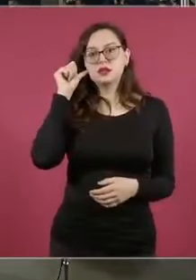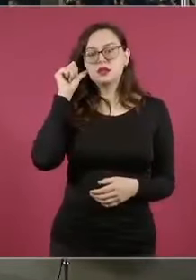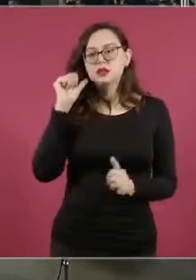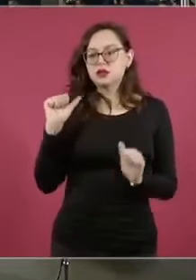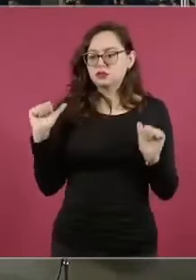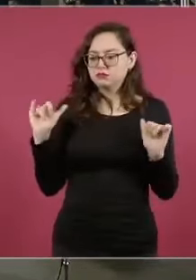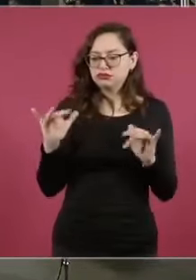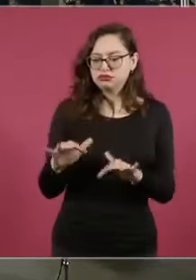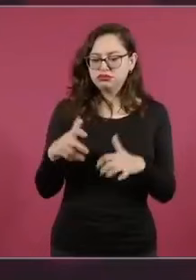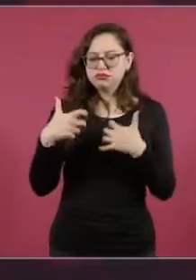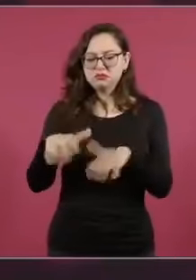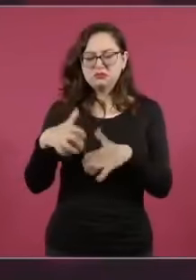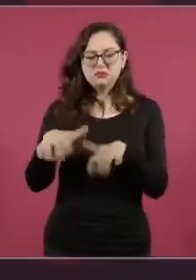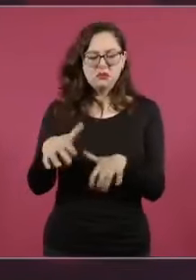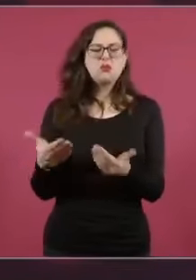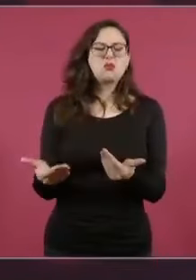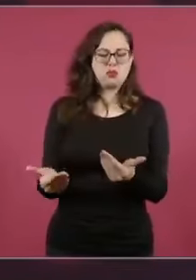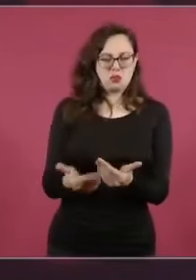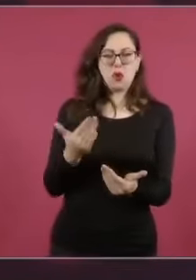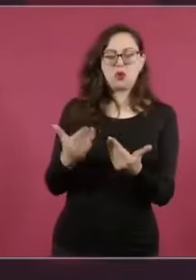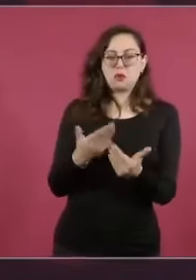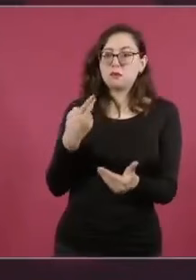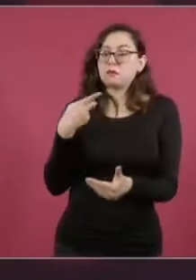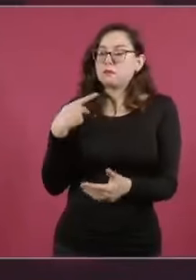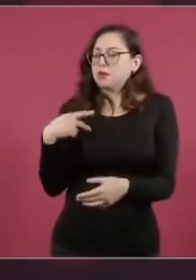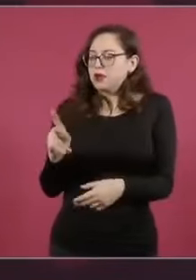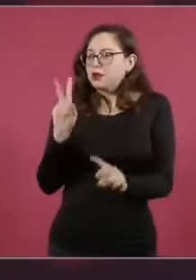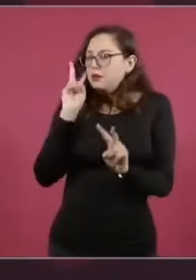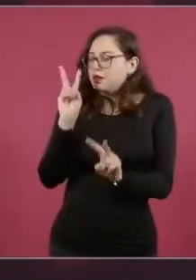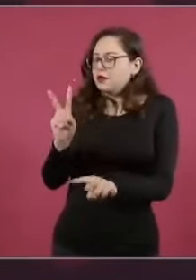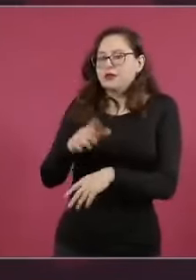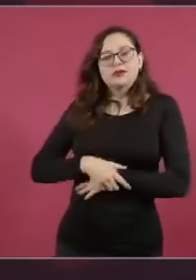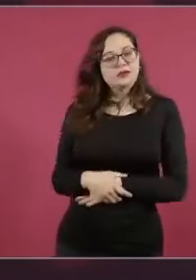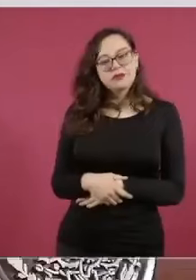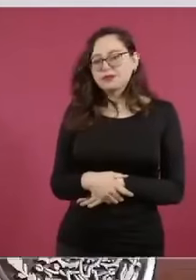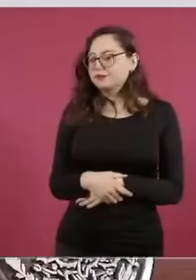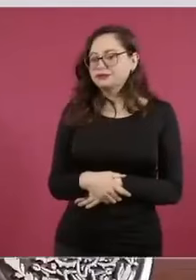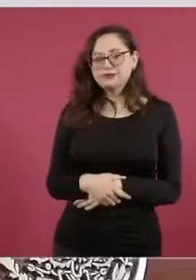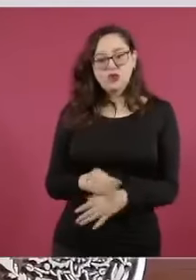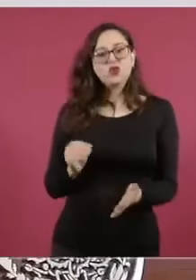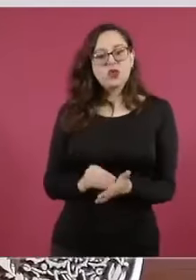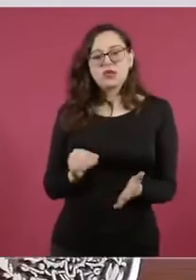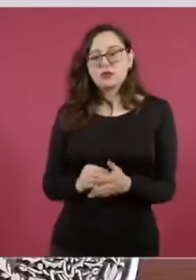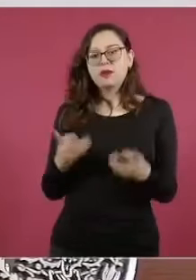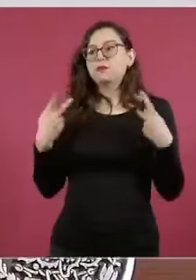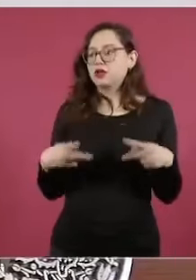mintiéndole a la gente está lloviendo algunos asistentes